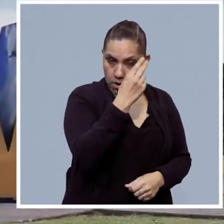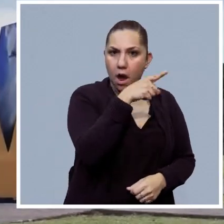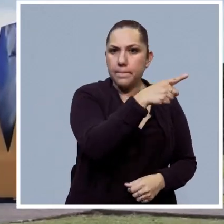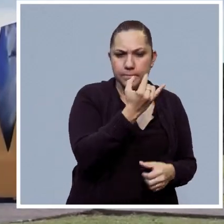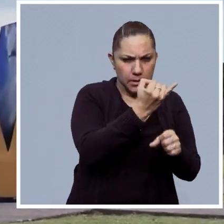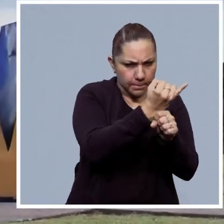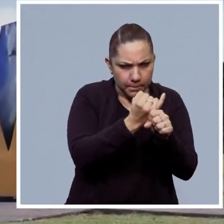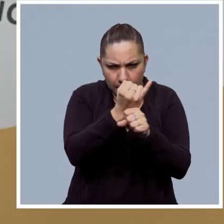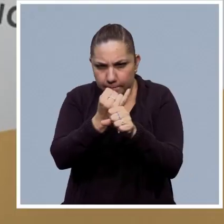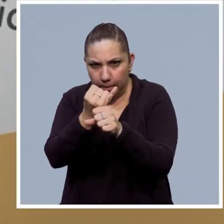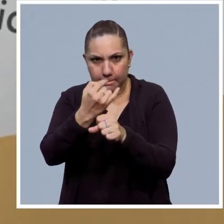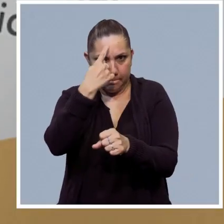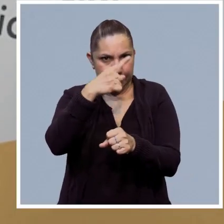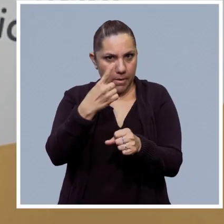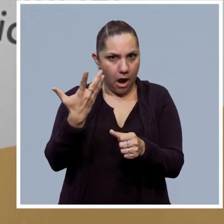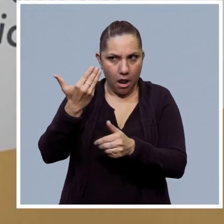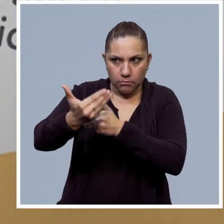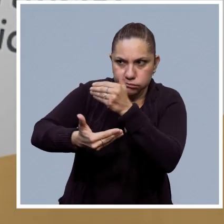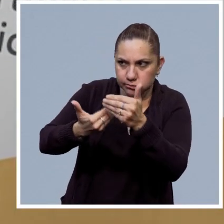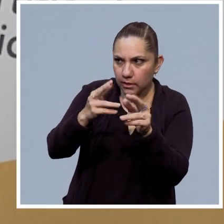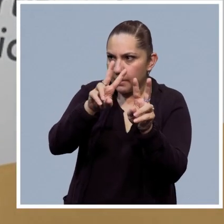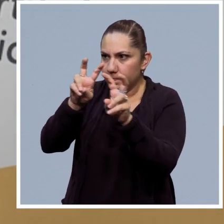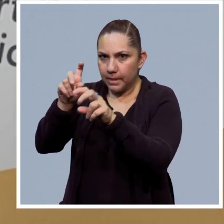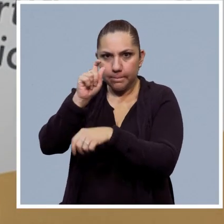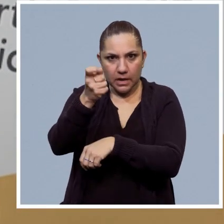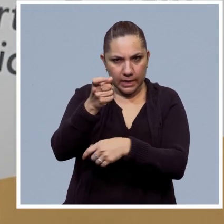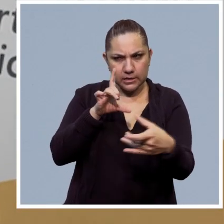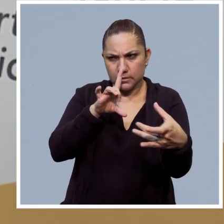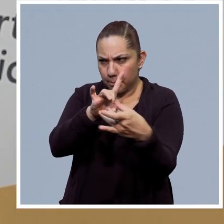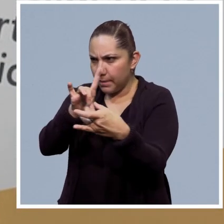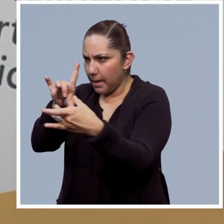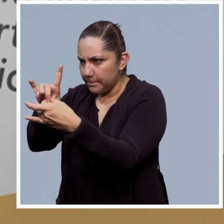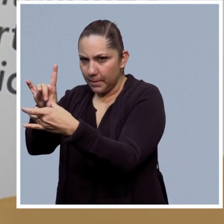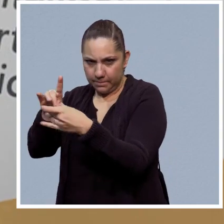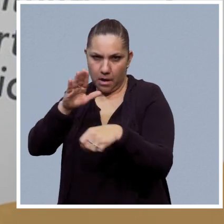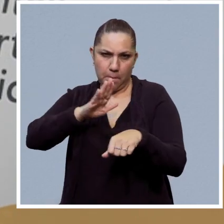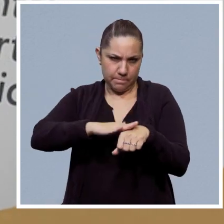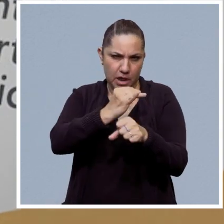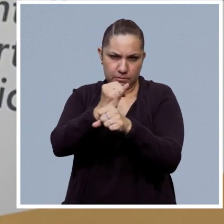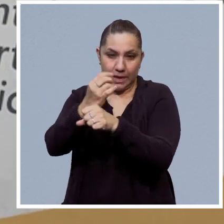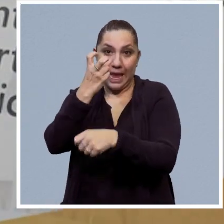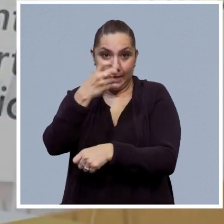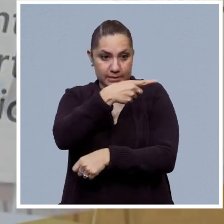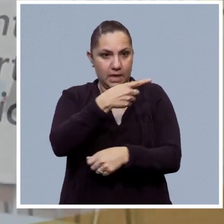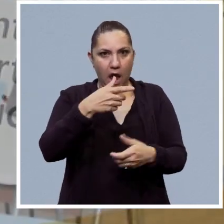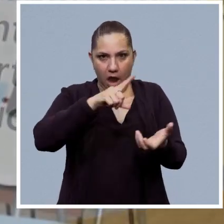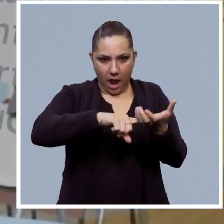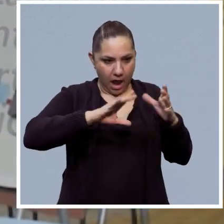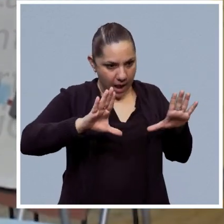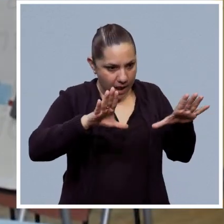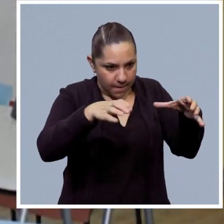responder a diversas exigencias. Muestra de ello es el trabajo que se realiza en el laboratorio de inteligencia artificial Microsoft.